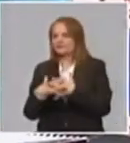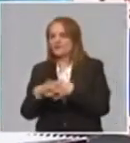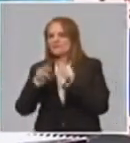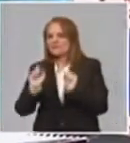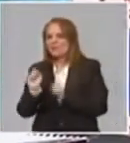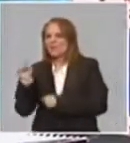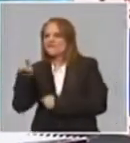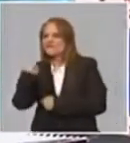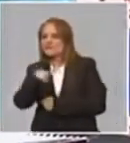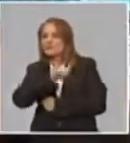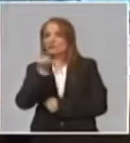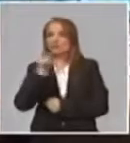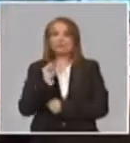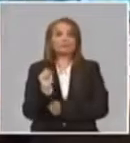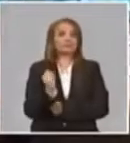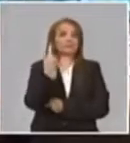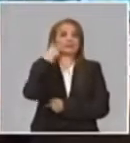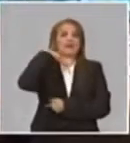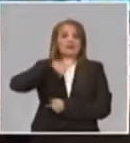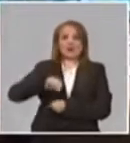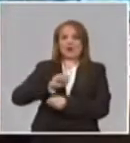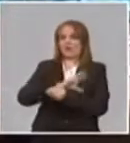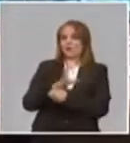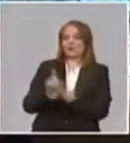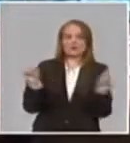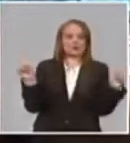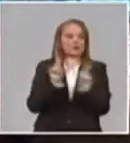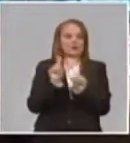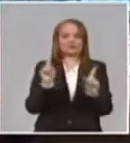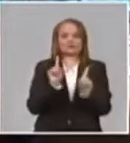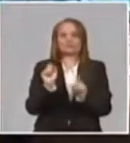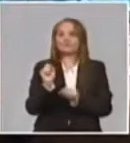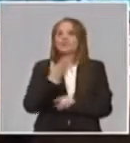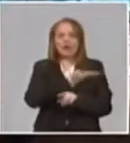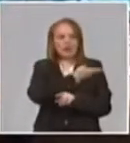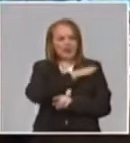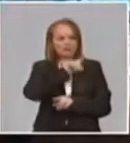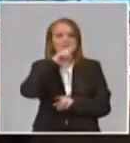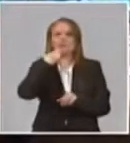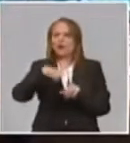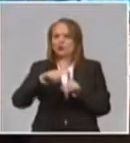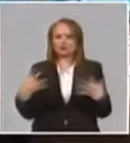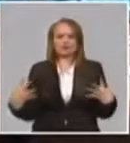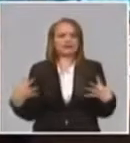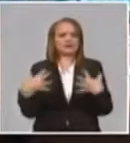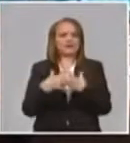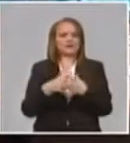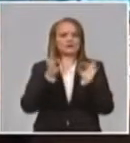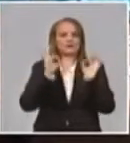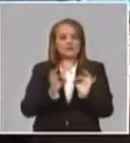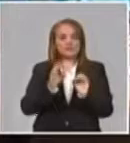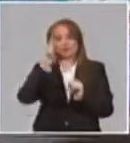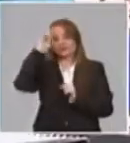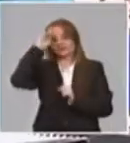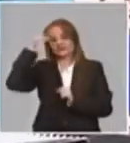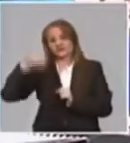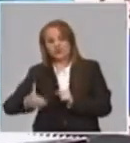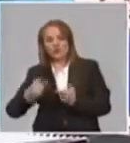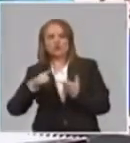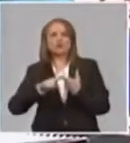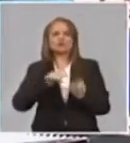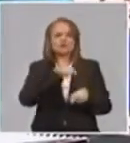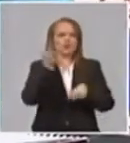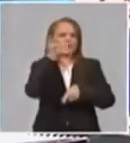que el Instituto de Meteorología participa con el MINSAP en estos temas. Cuando el dengue, cuando el